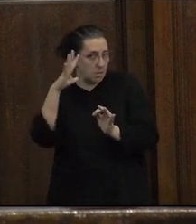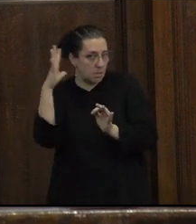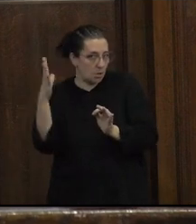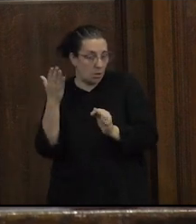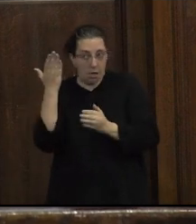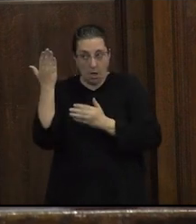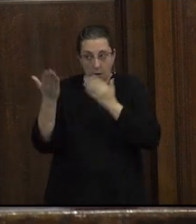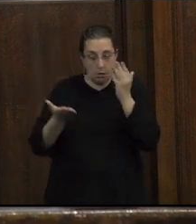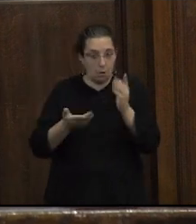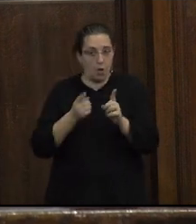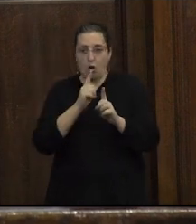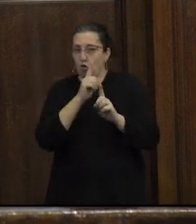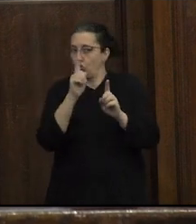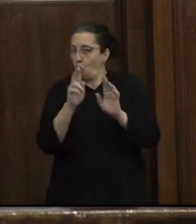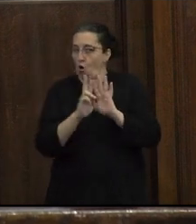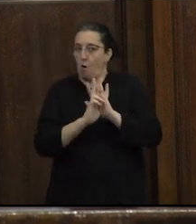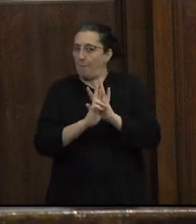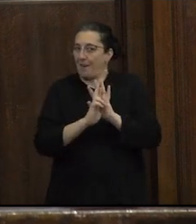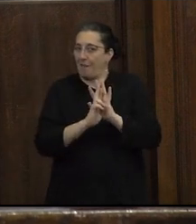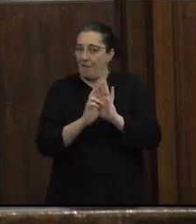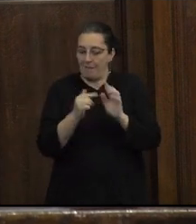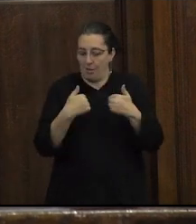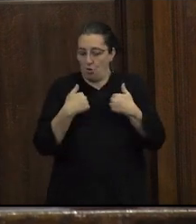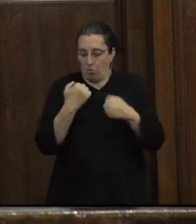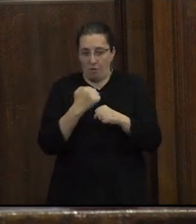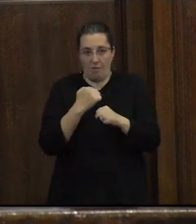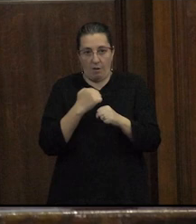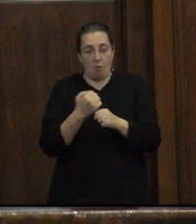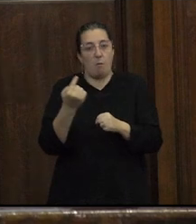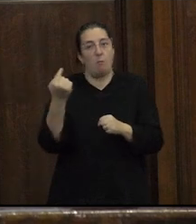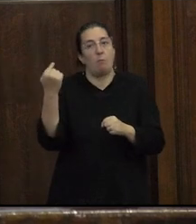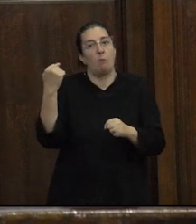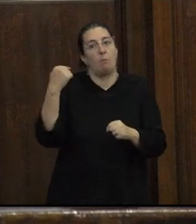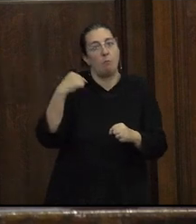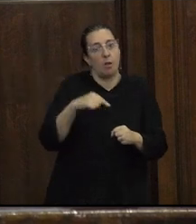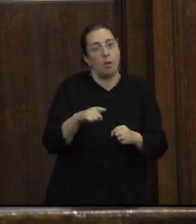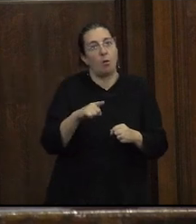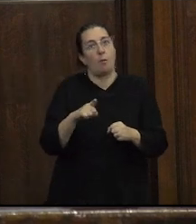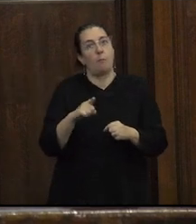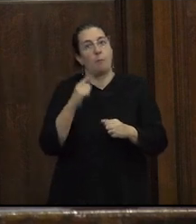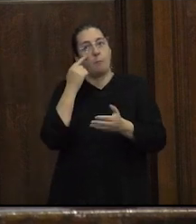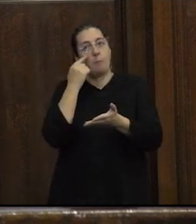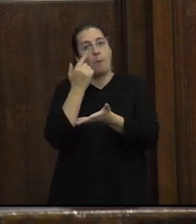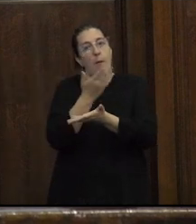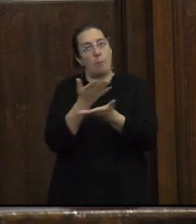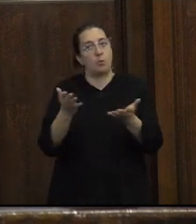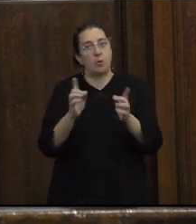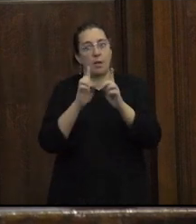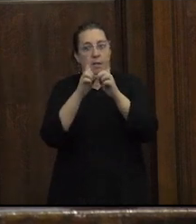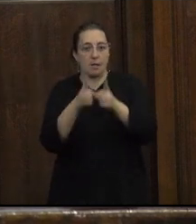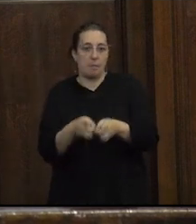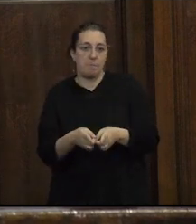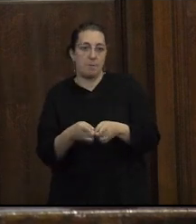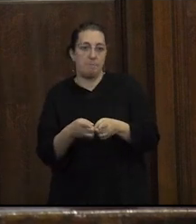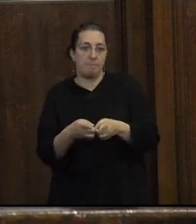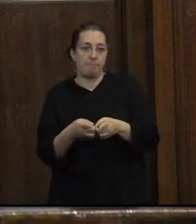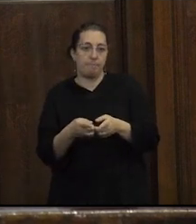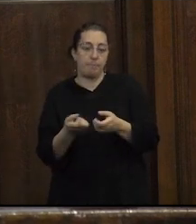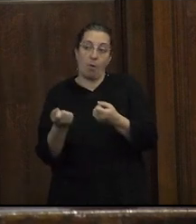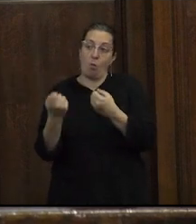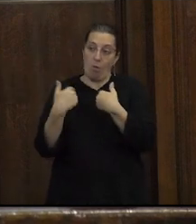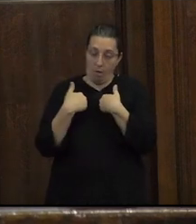no son los marcos referenciales con los que yo trabajo pero para mostrar que también nos aportan